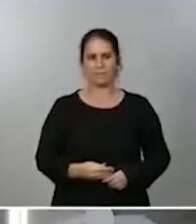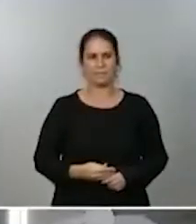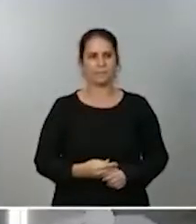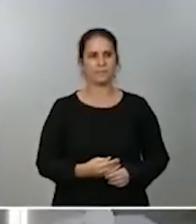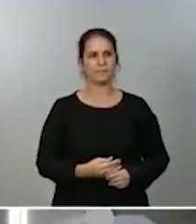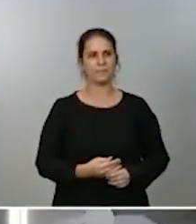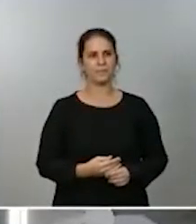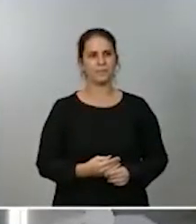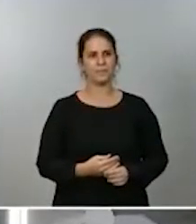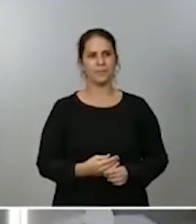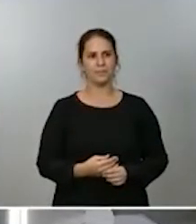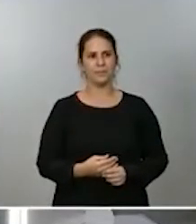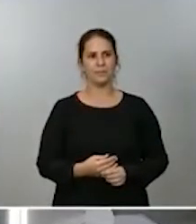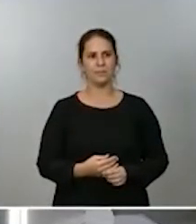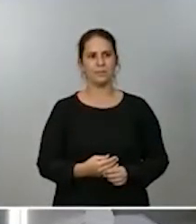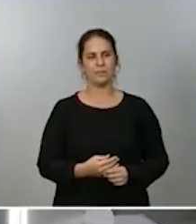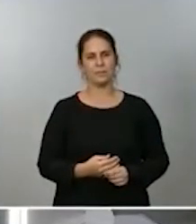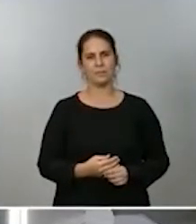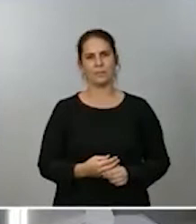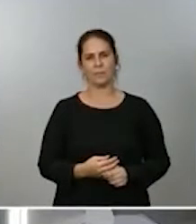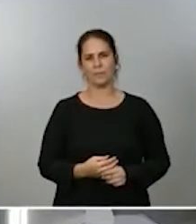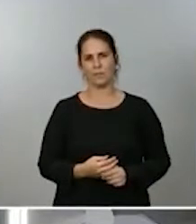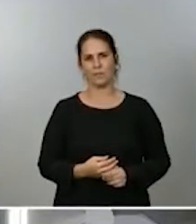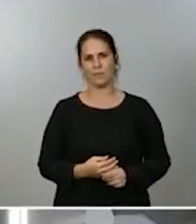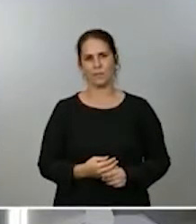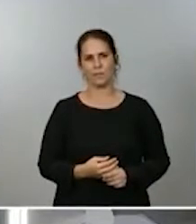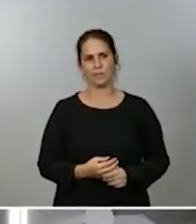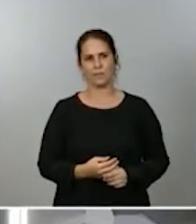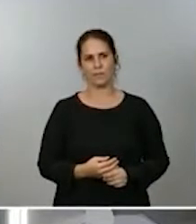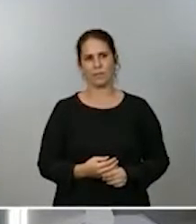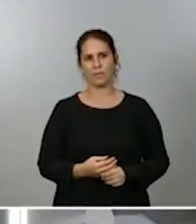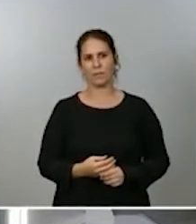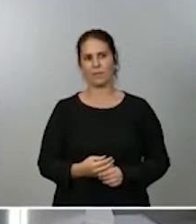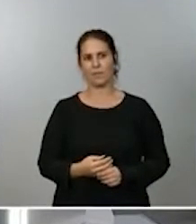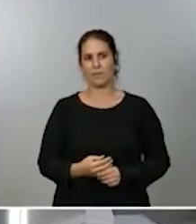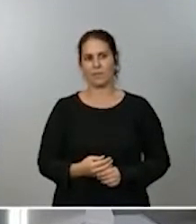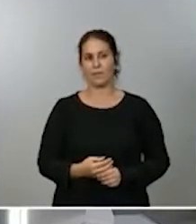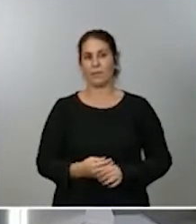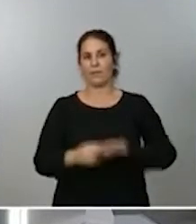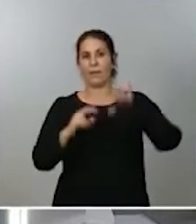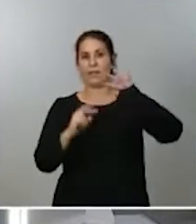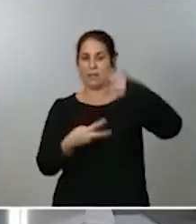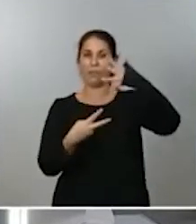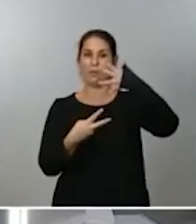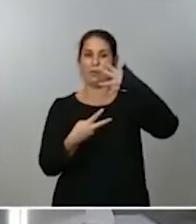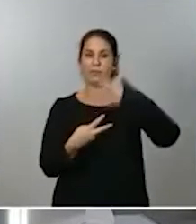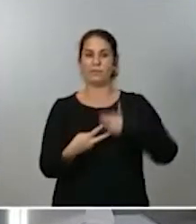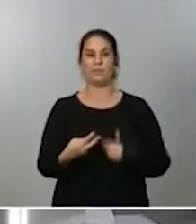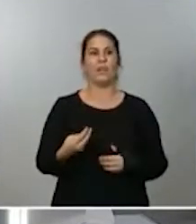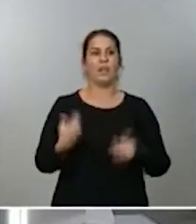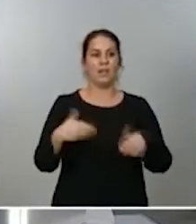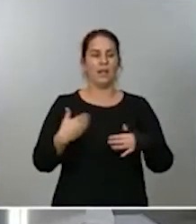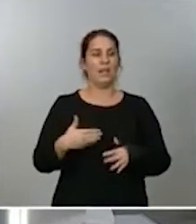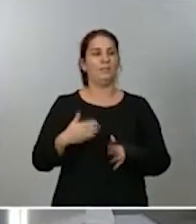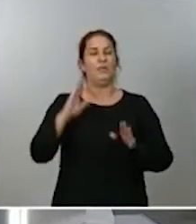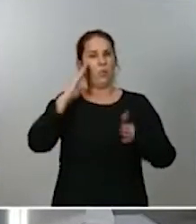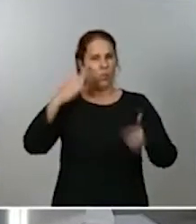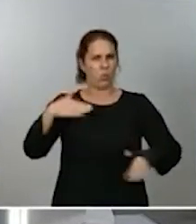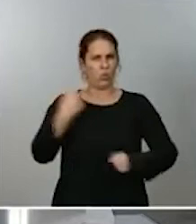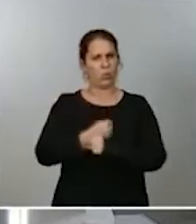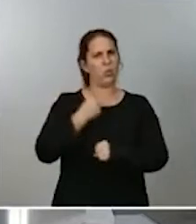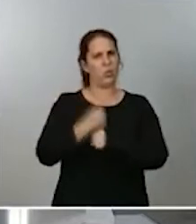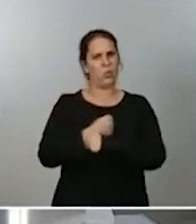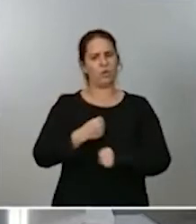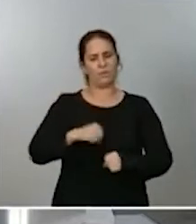En séptimo lugar, decía que era un consejo de ministro que había sido intenso, hemos aprobado esta mañana el régimen económico